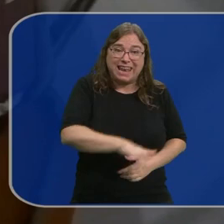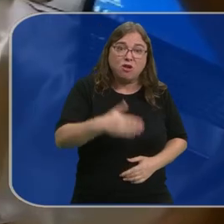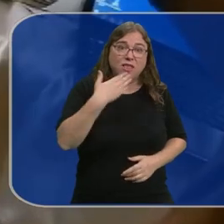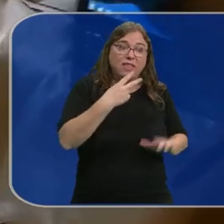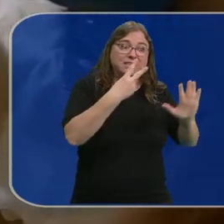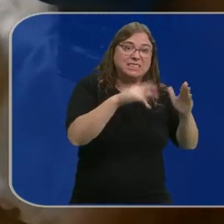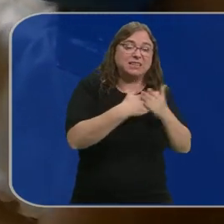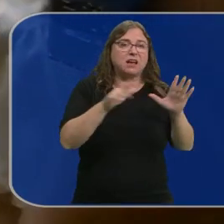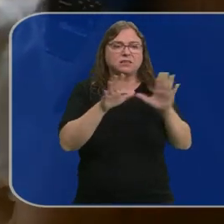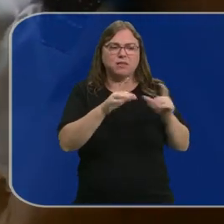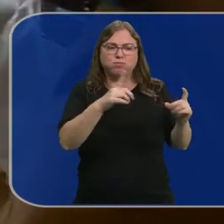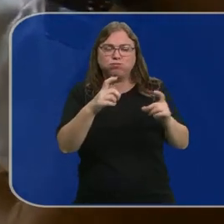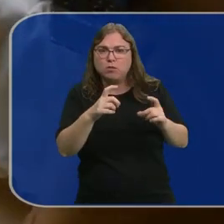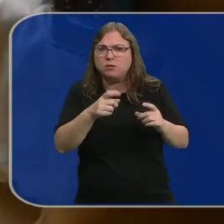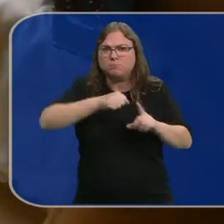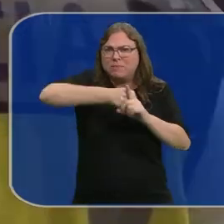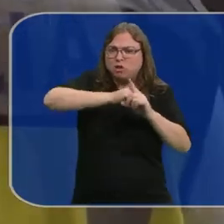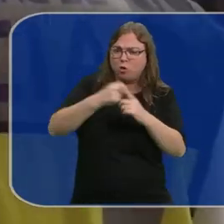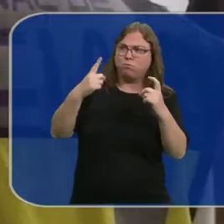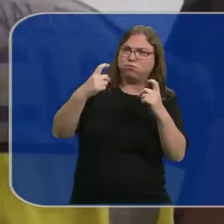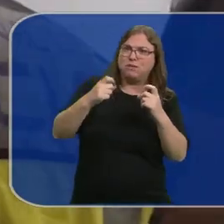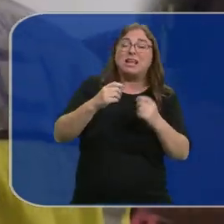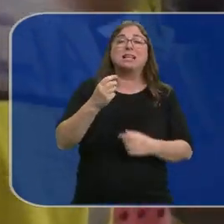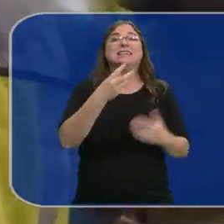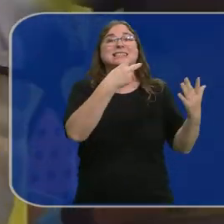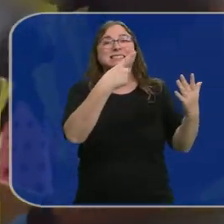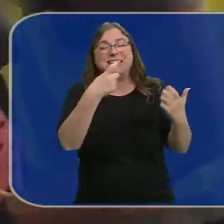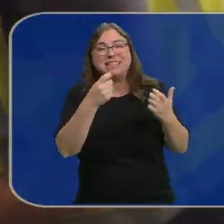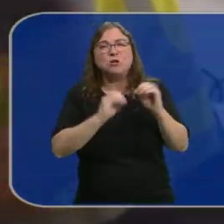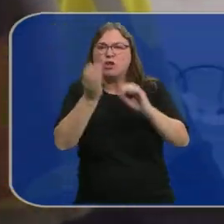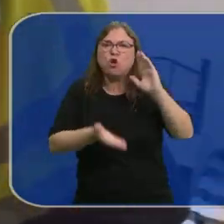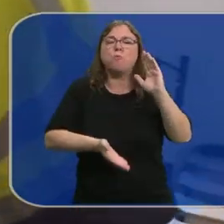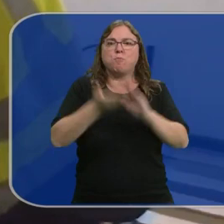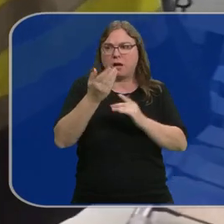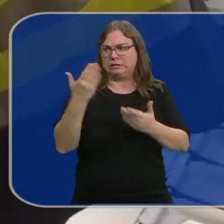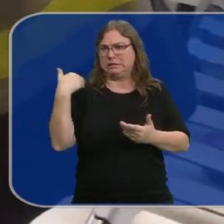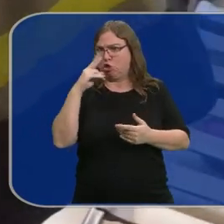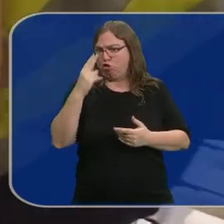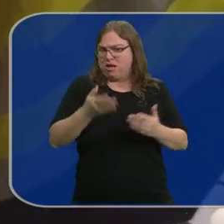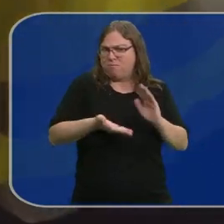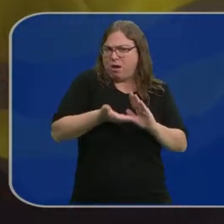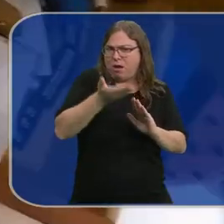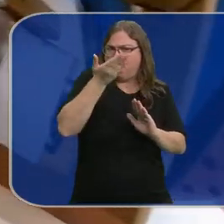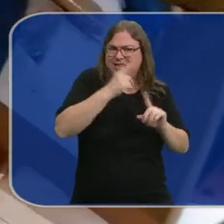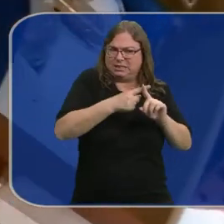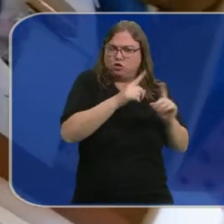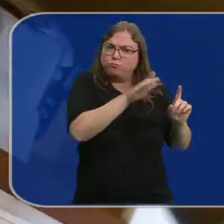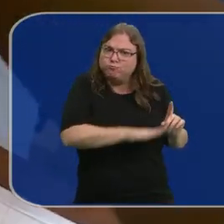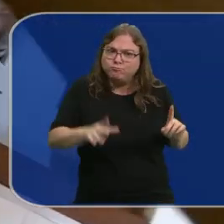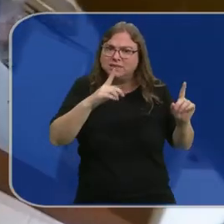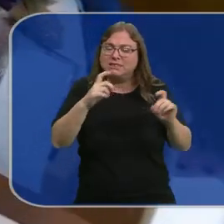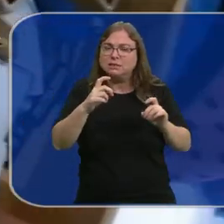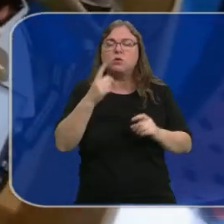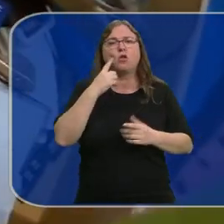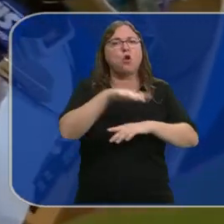mismos bajo coacción han aumentado un 360% en dos años. De esta amenaza alerta un estudio global que ha recopilado información de gobiernos